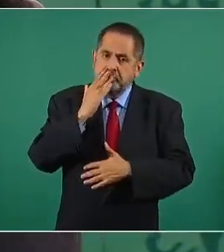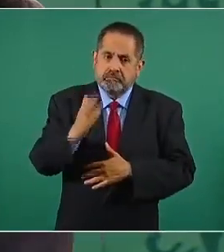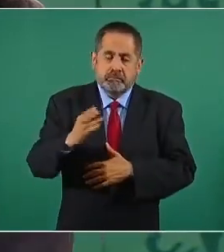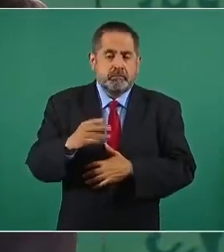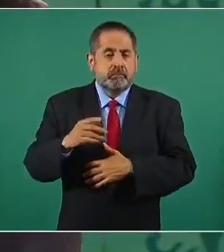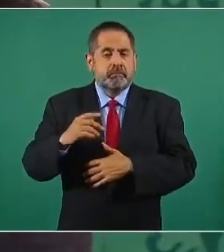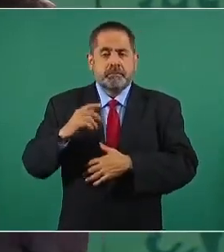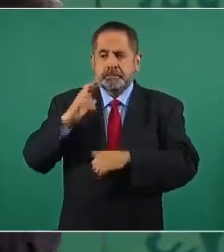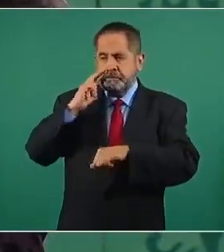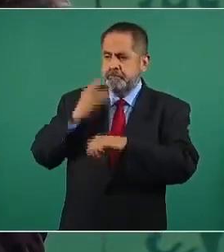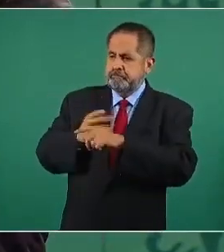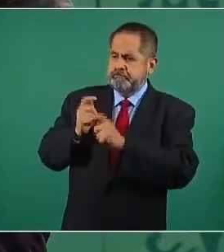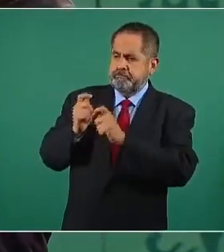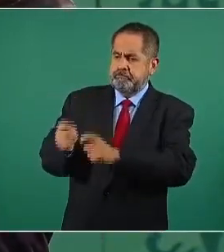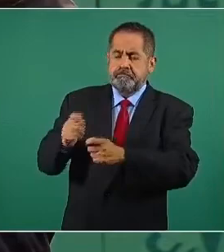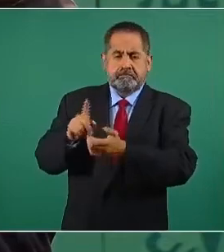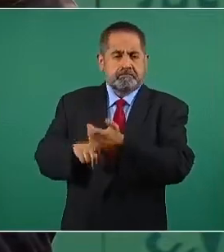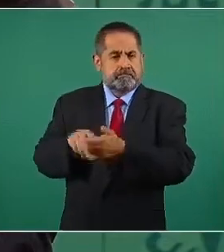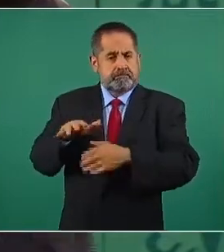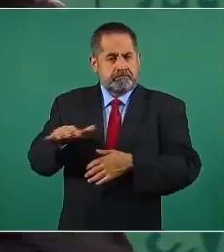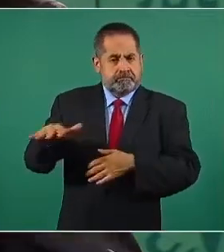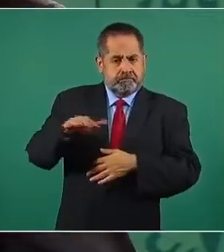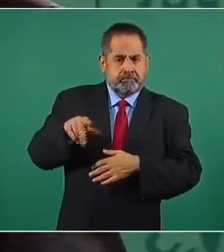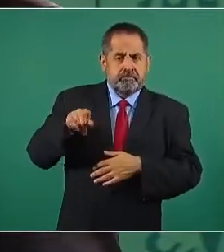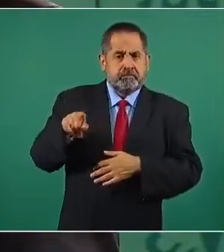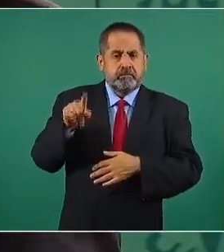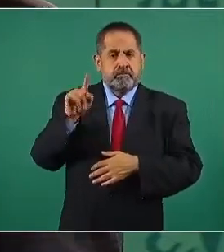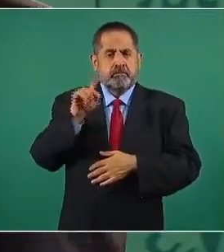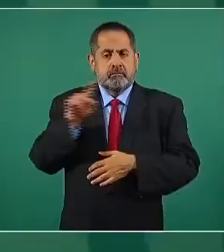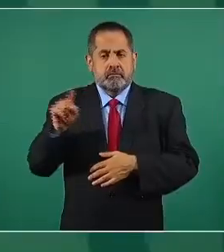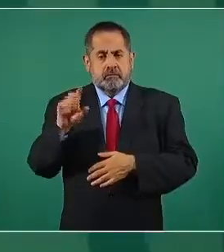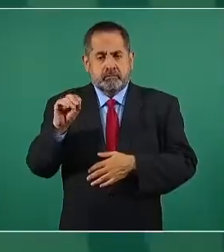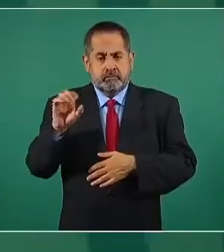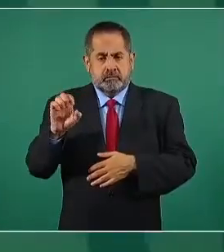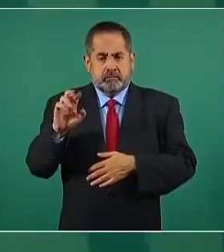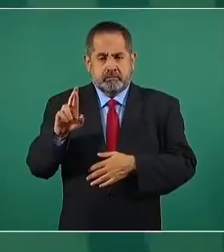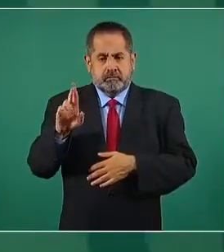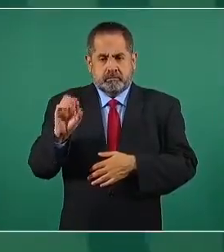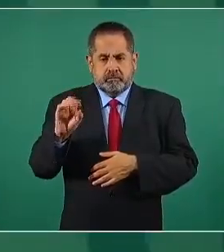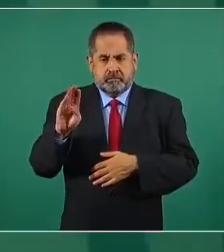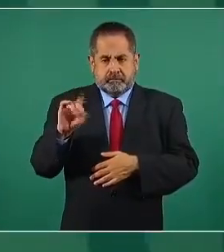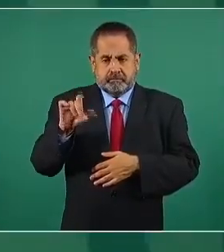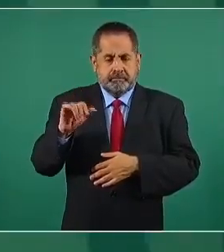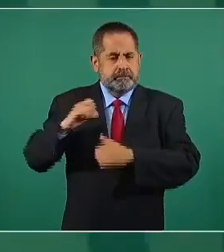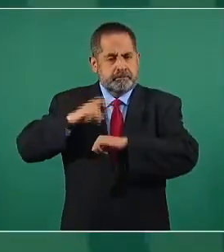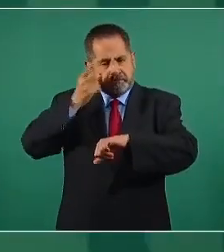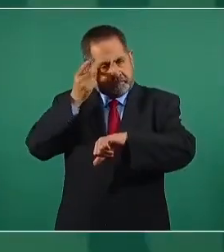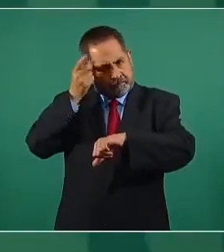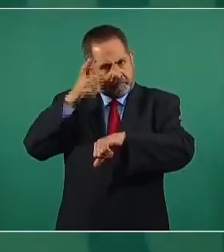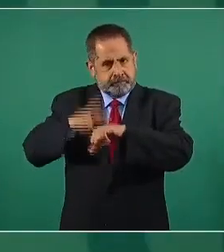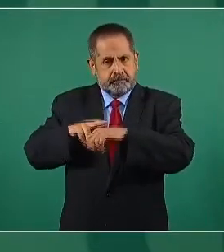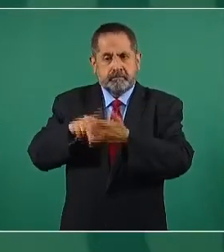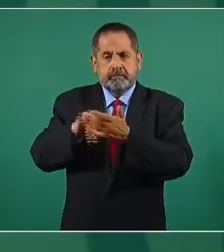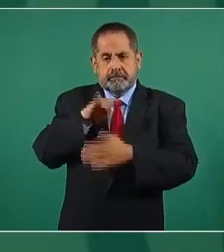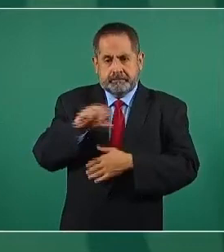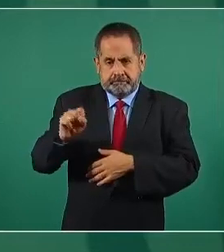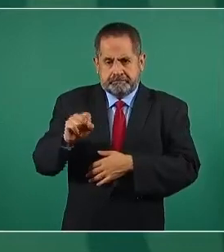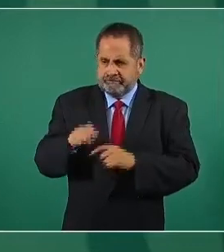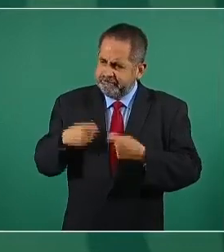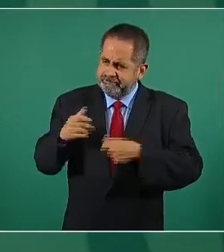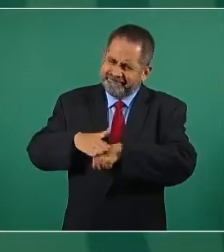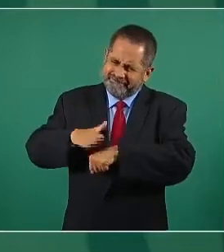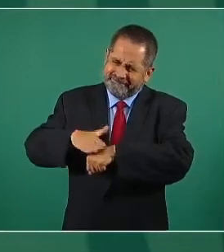responsabilidad que tiene Zoe Robledo para que aumente el número de